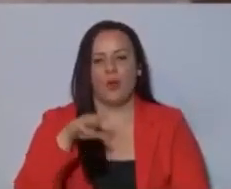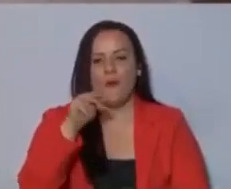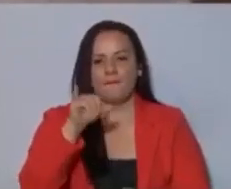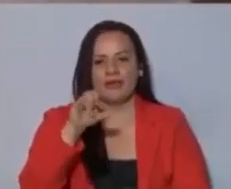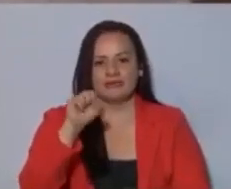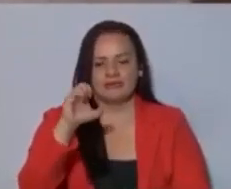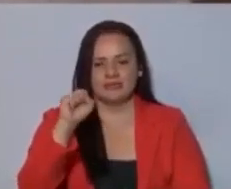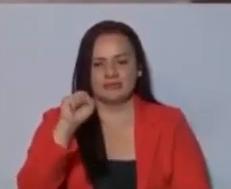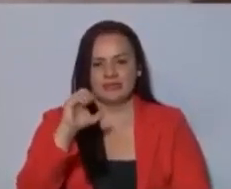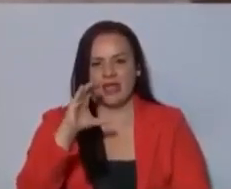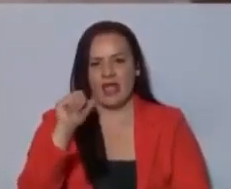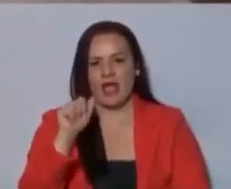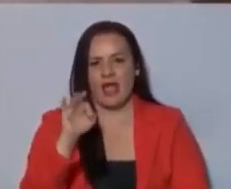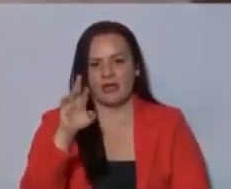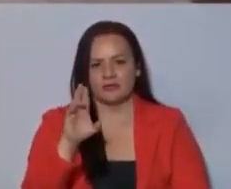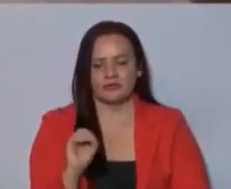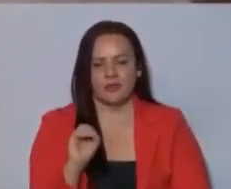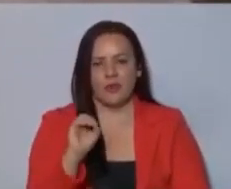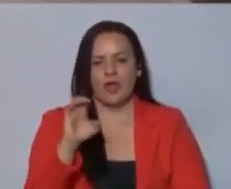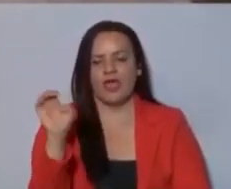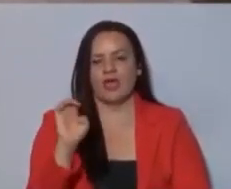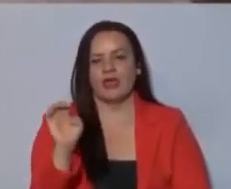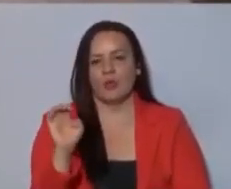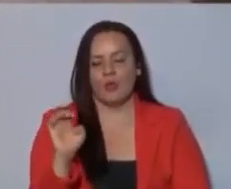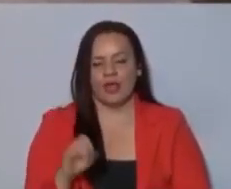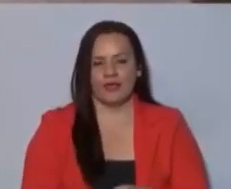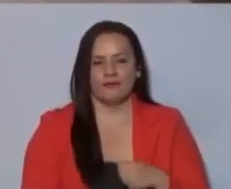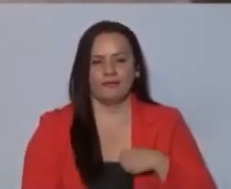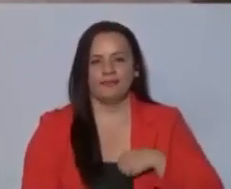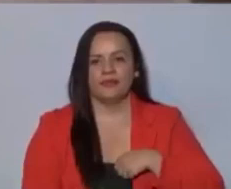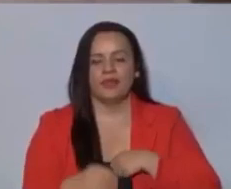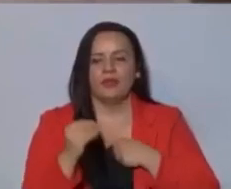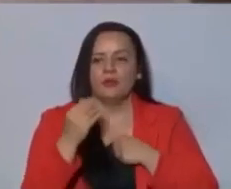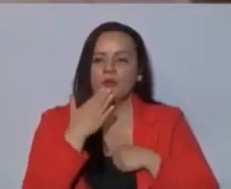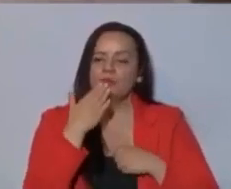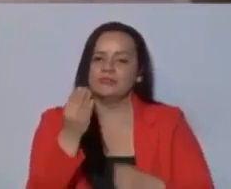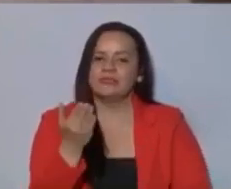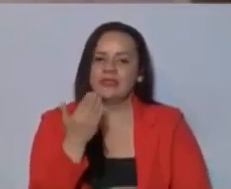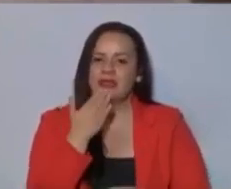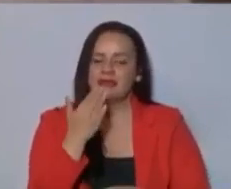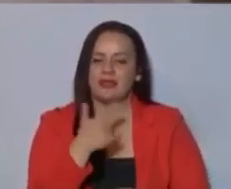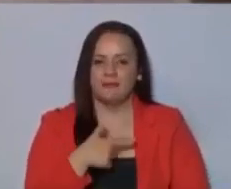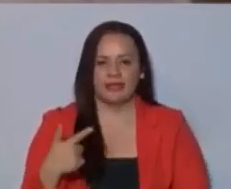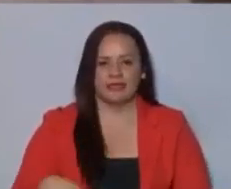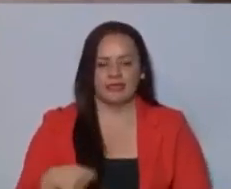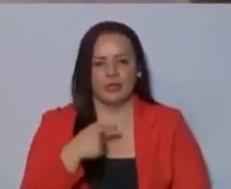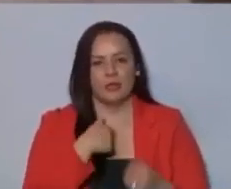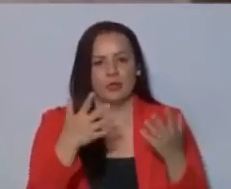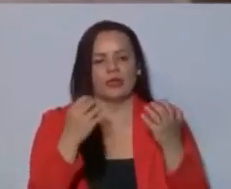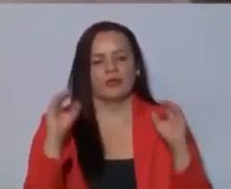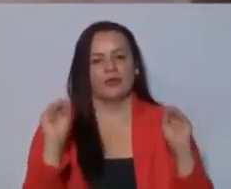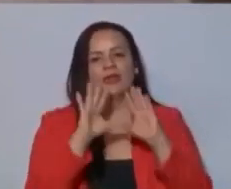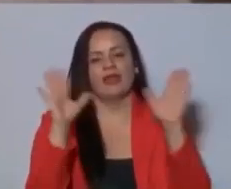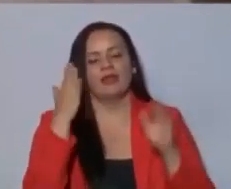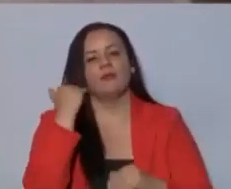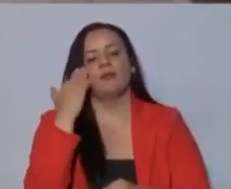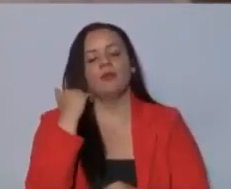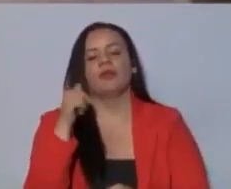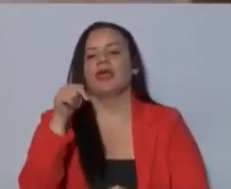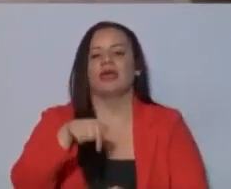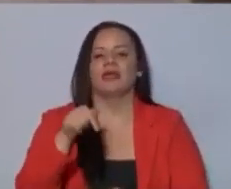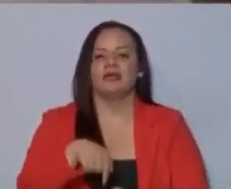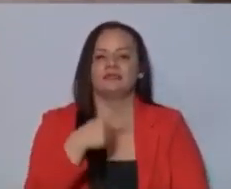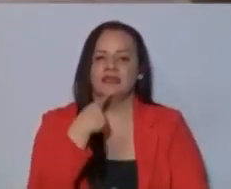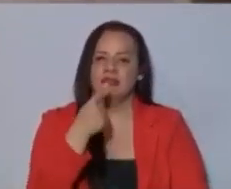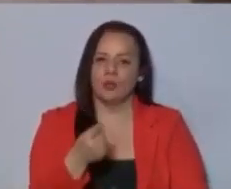Macís Castro. Adelante, don Erwin. Muchas gracias, presidente. Quiero aclarar porque aquí se